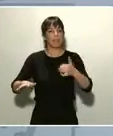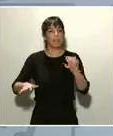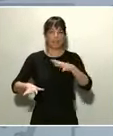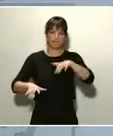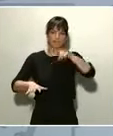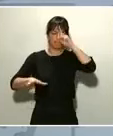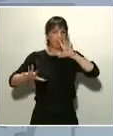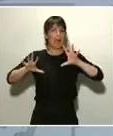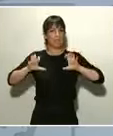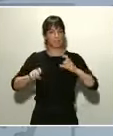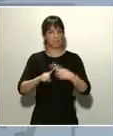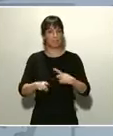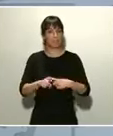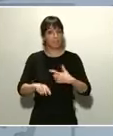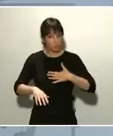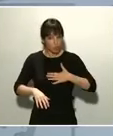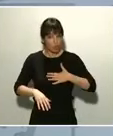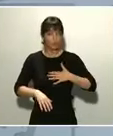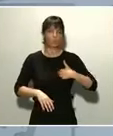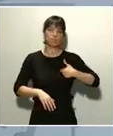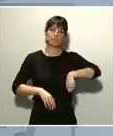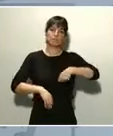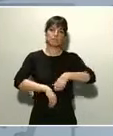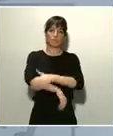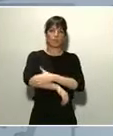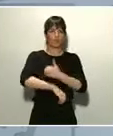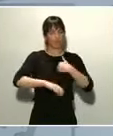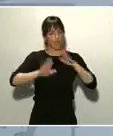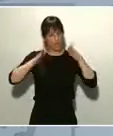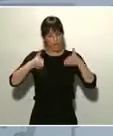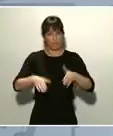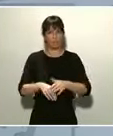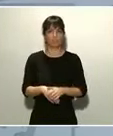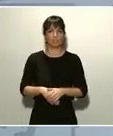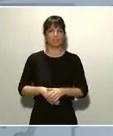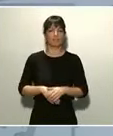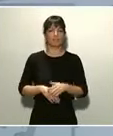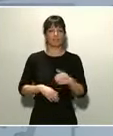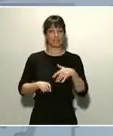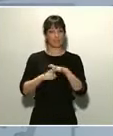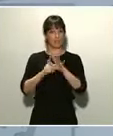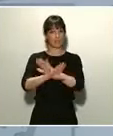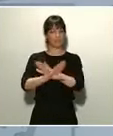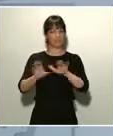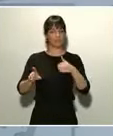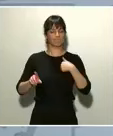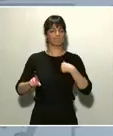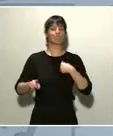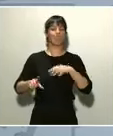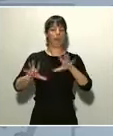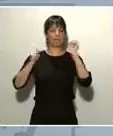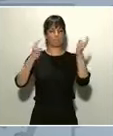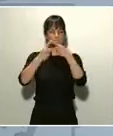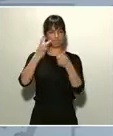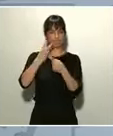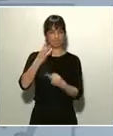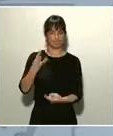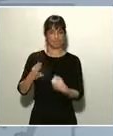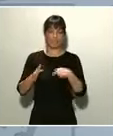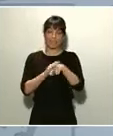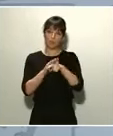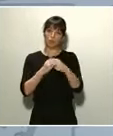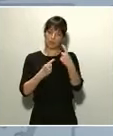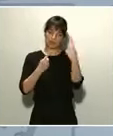les puedo garantizar que en ello estoy. Las lecciones que tenemos que sacar, los recursos de los cuales nos tenemos que dotar, desde el punto de vista